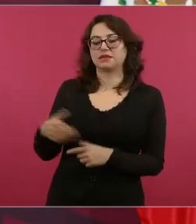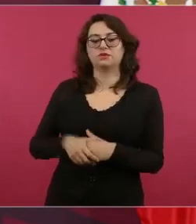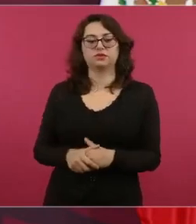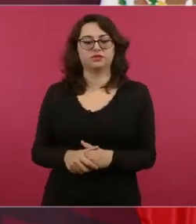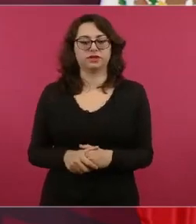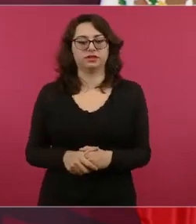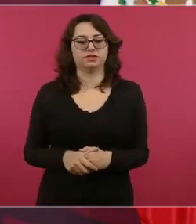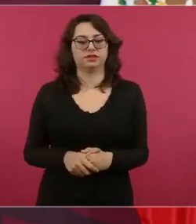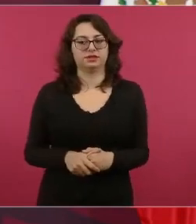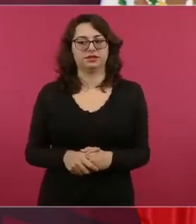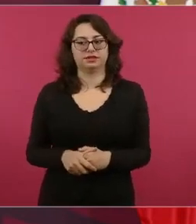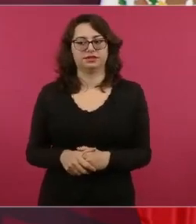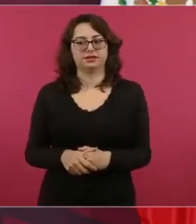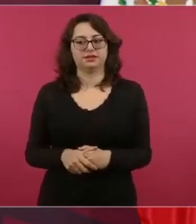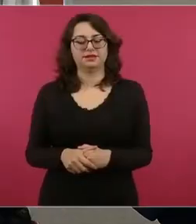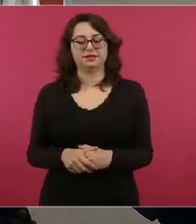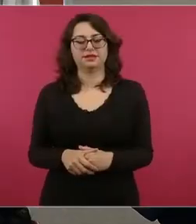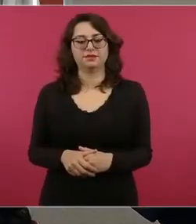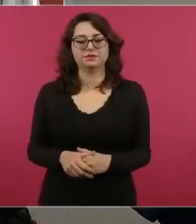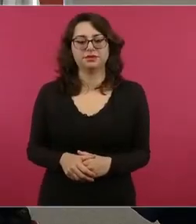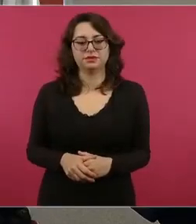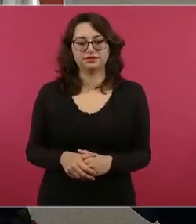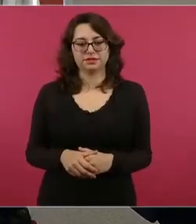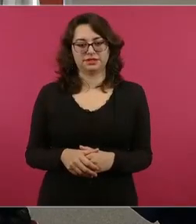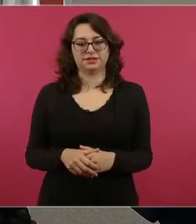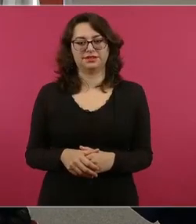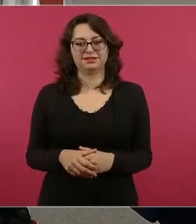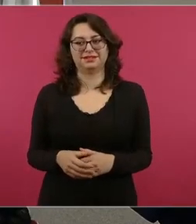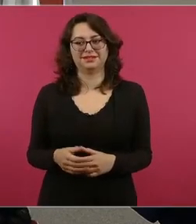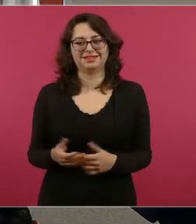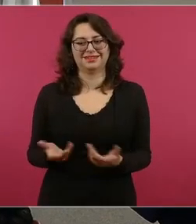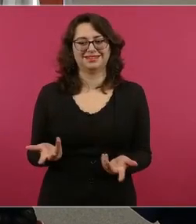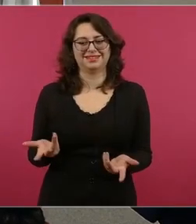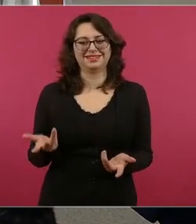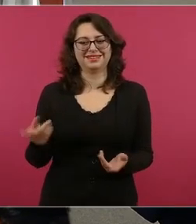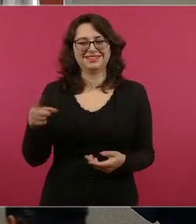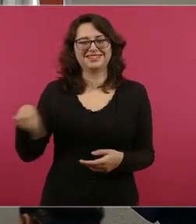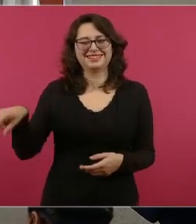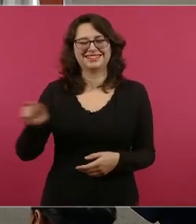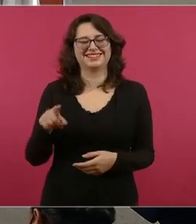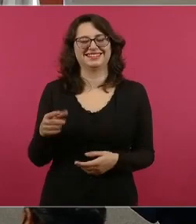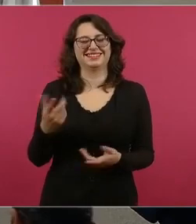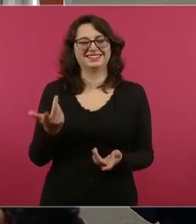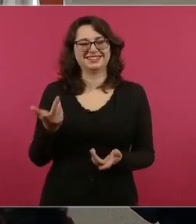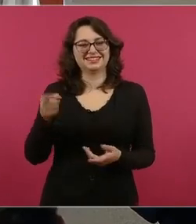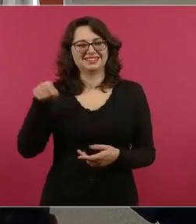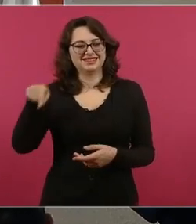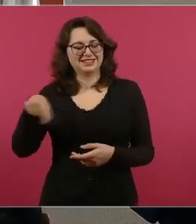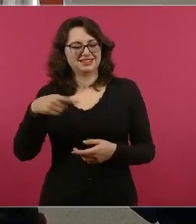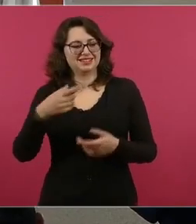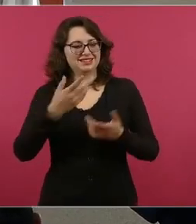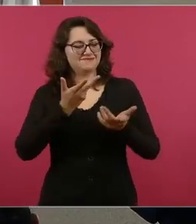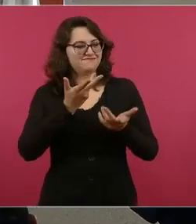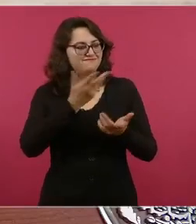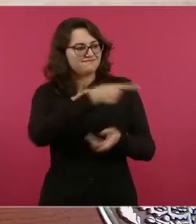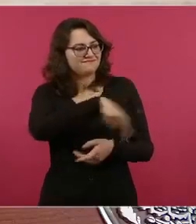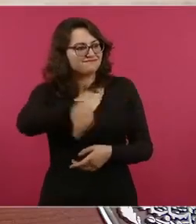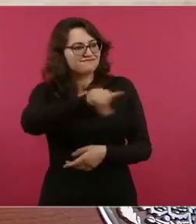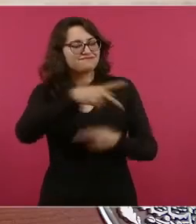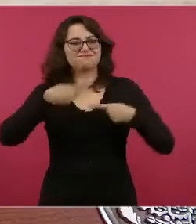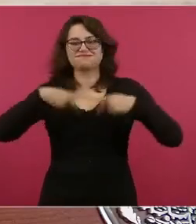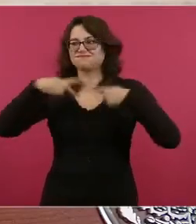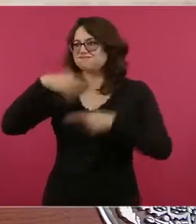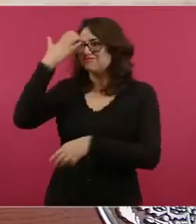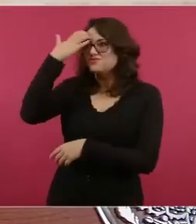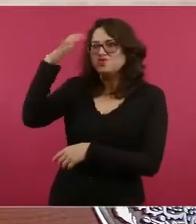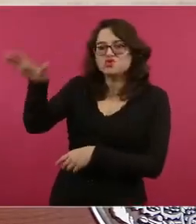de Porfirio Díaz, que publicaba el periódico El Hijo del Aguisote, y la